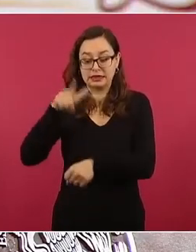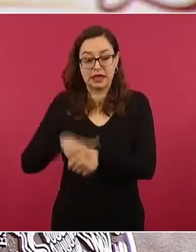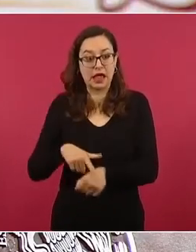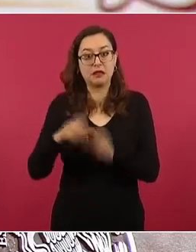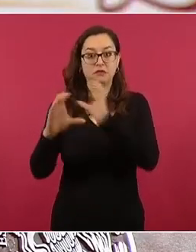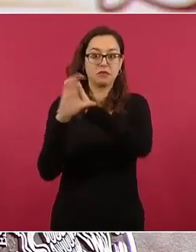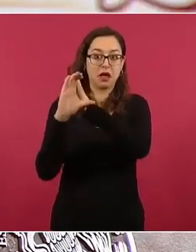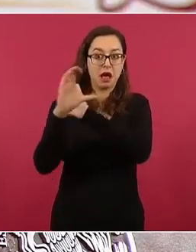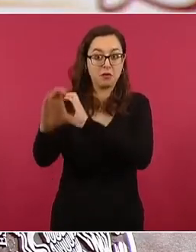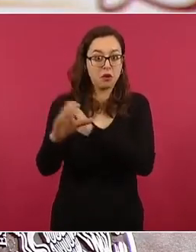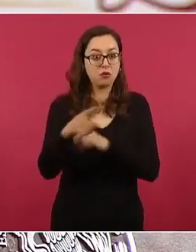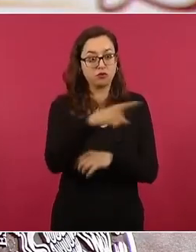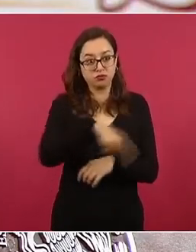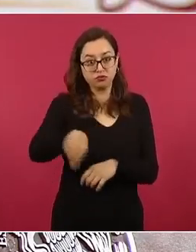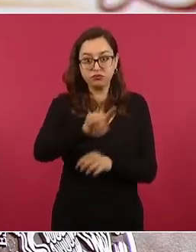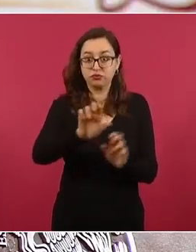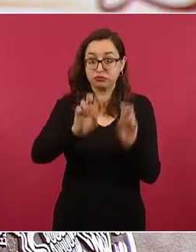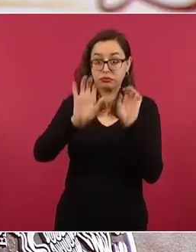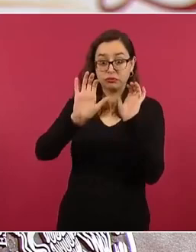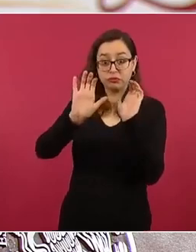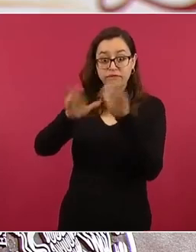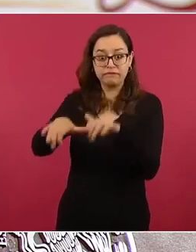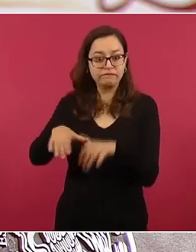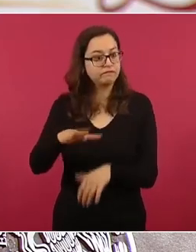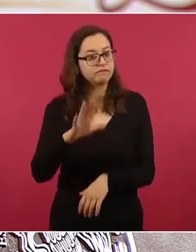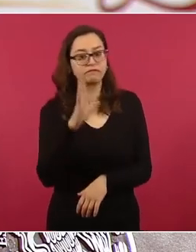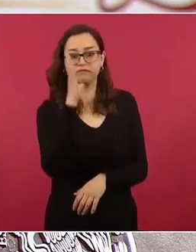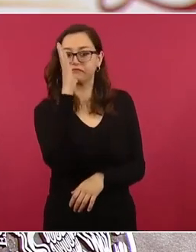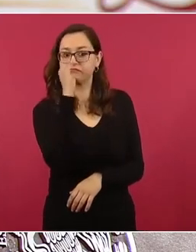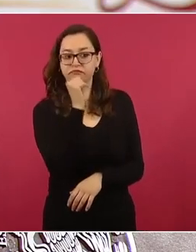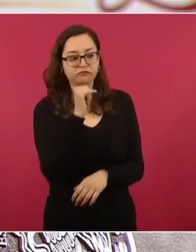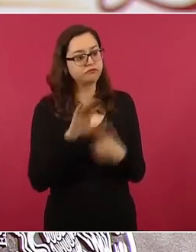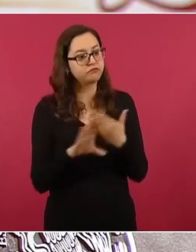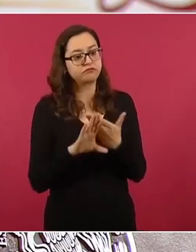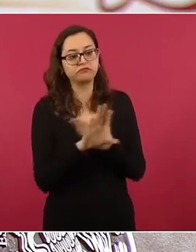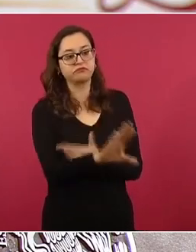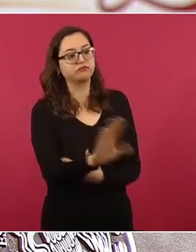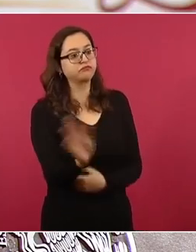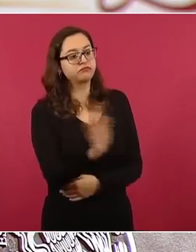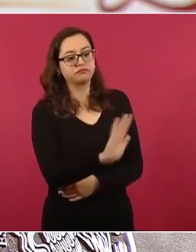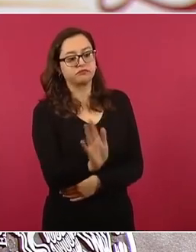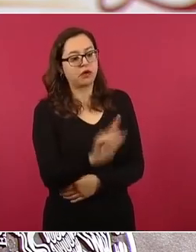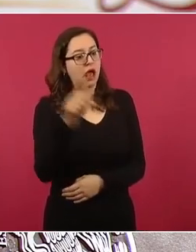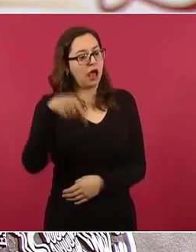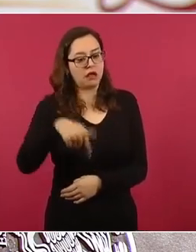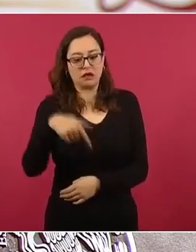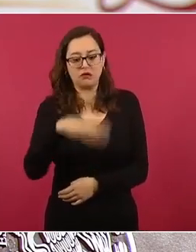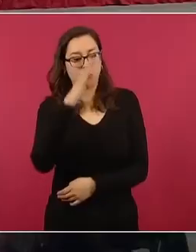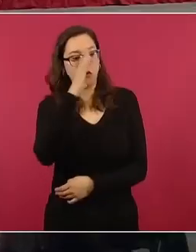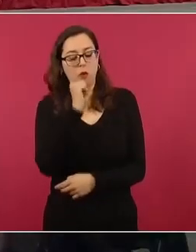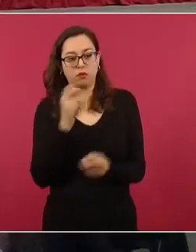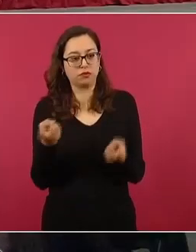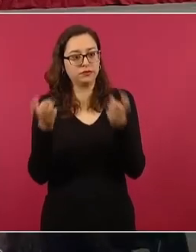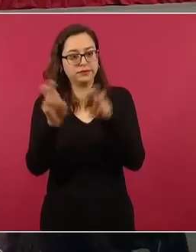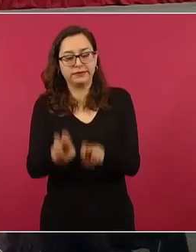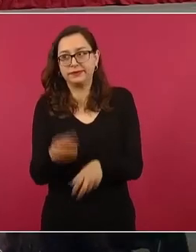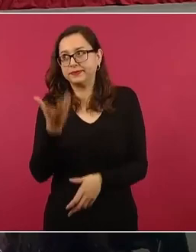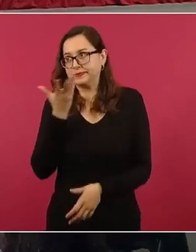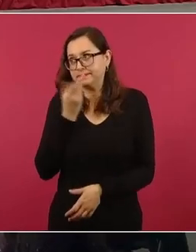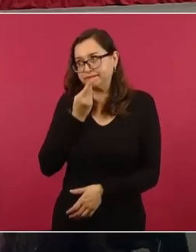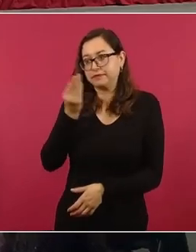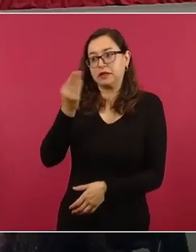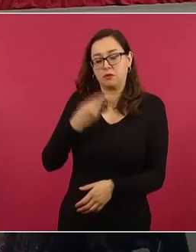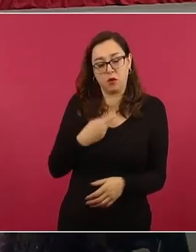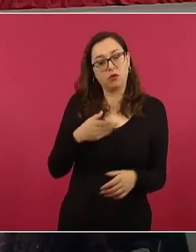posteriormente al municipio de Iguala para tomar los camiones que no pudieron tomar en estos municipios, el análisis del